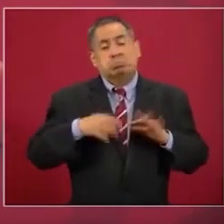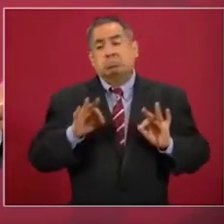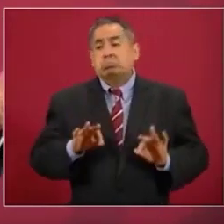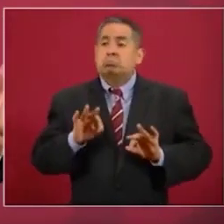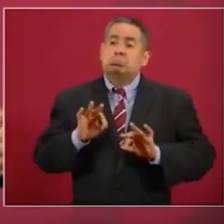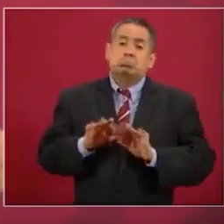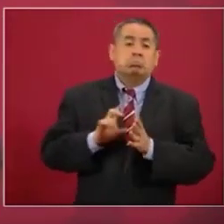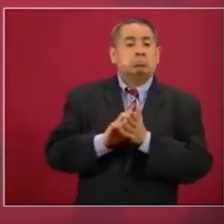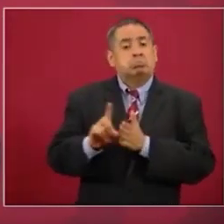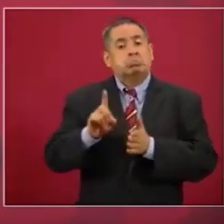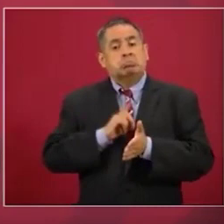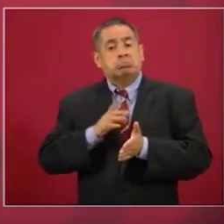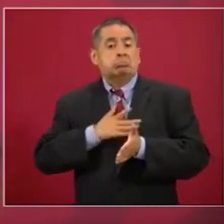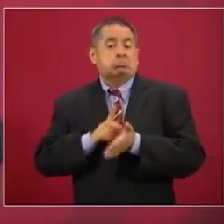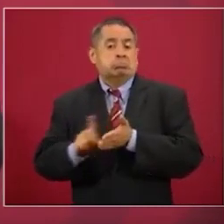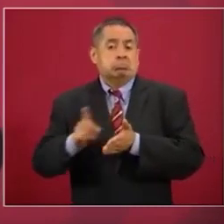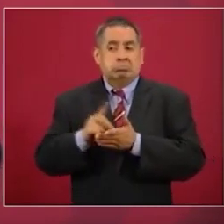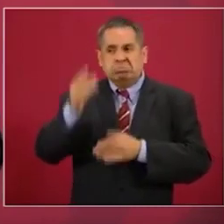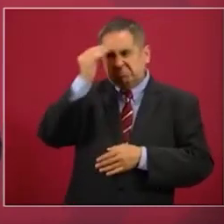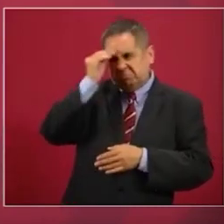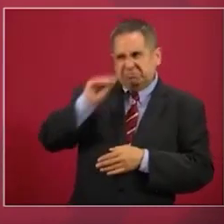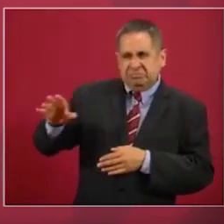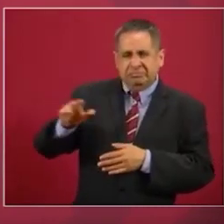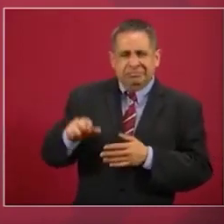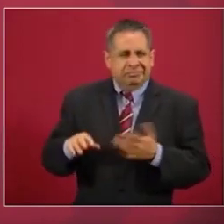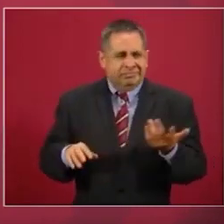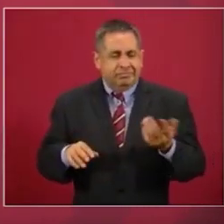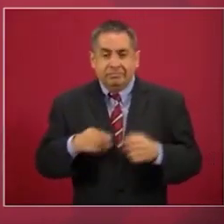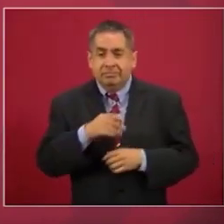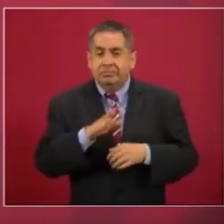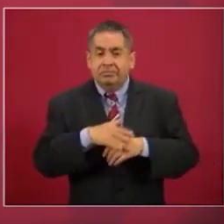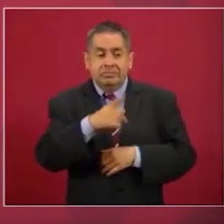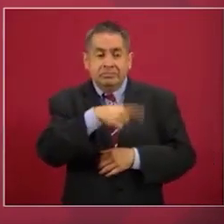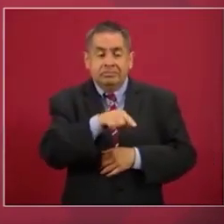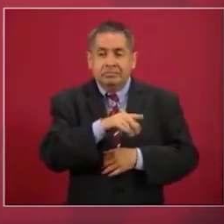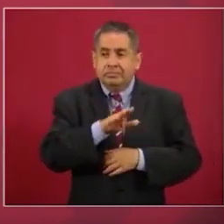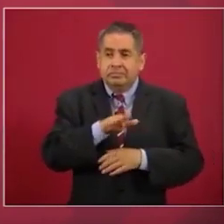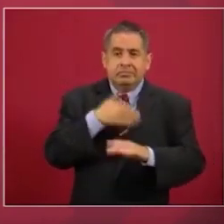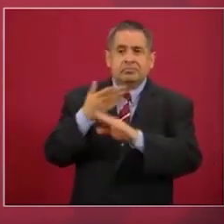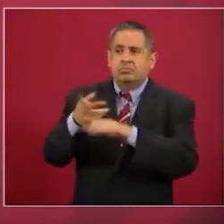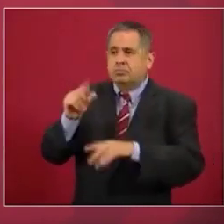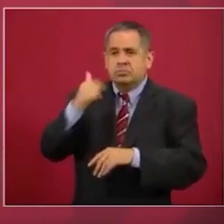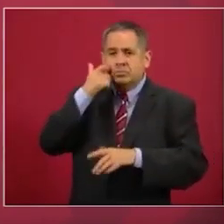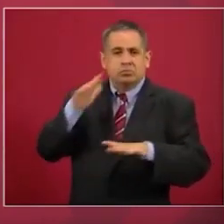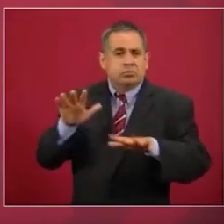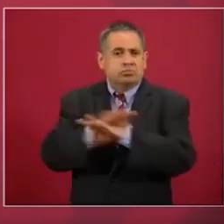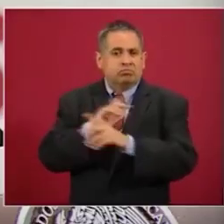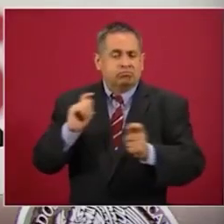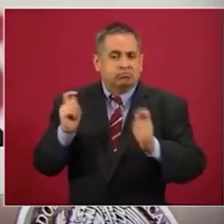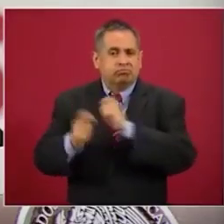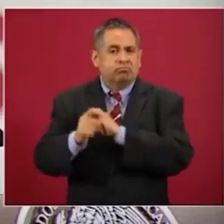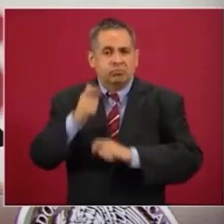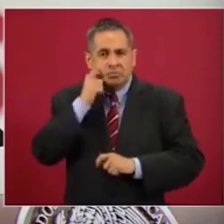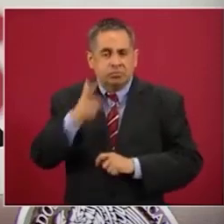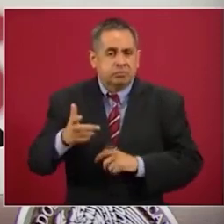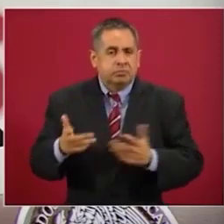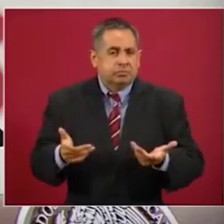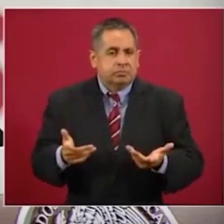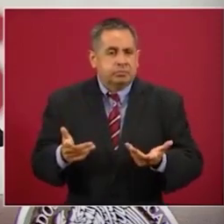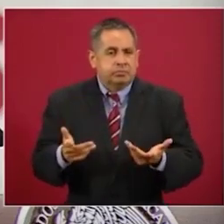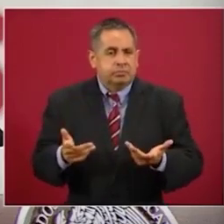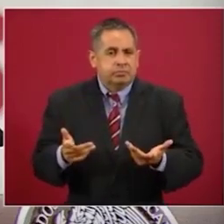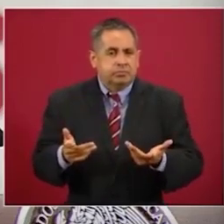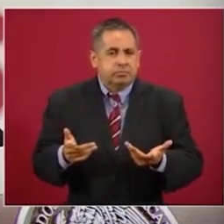Porque están en contra de los cambios, porque quieren